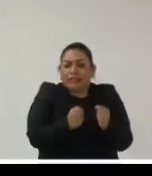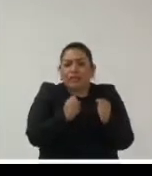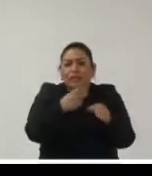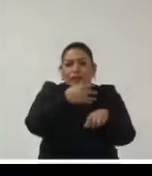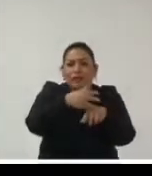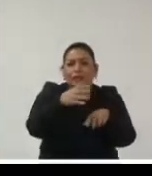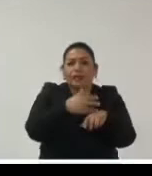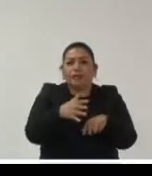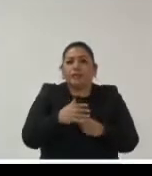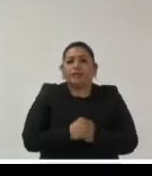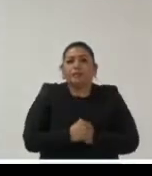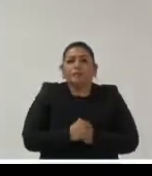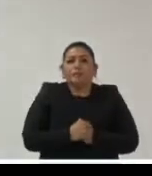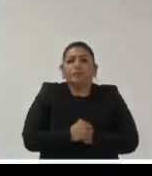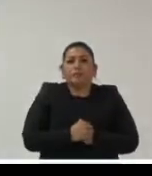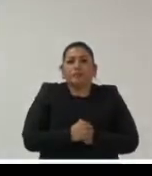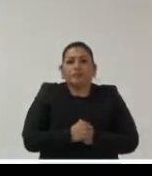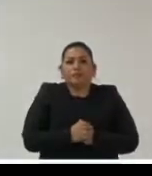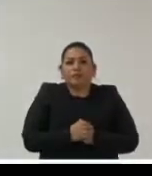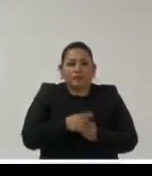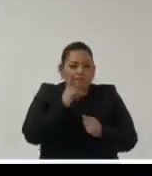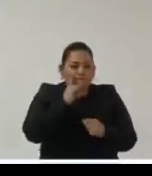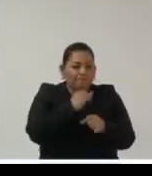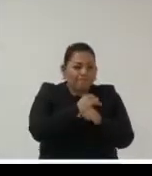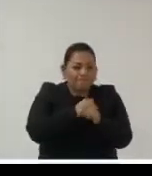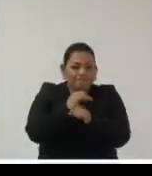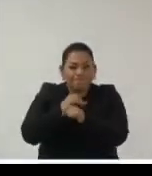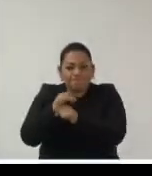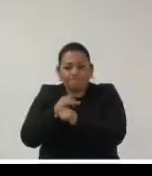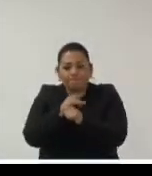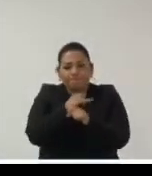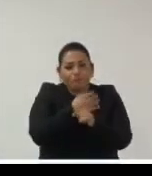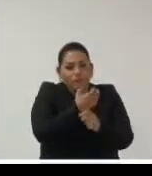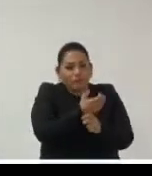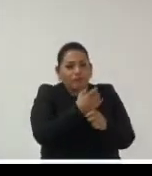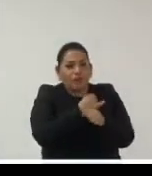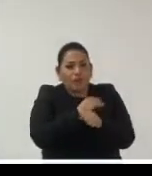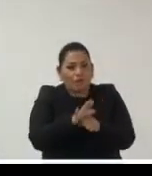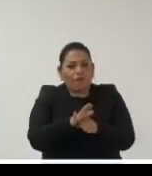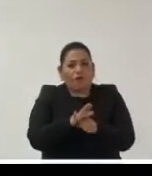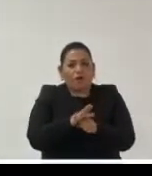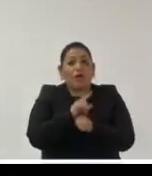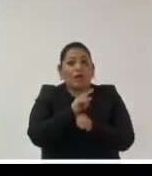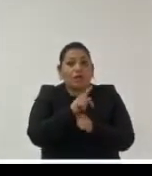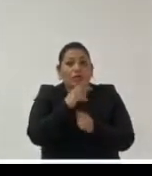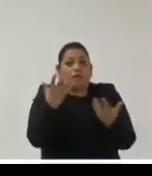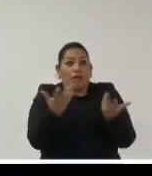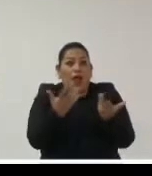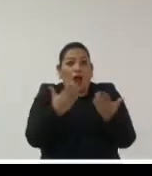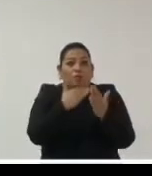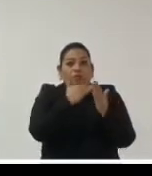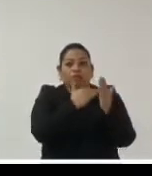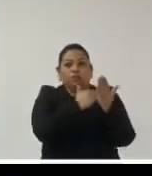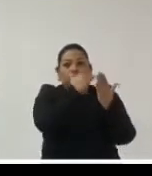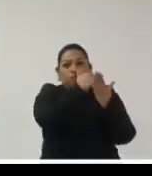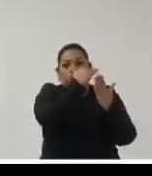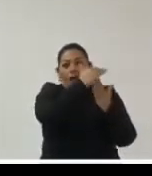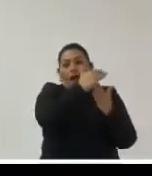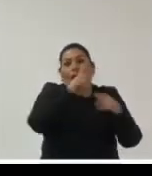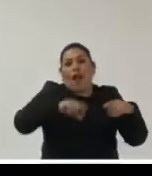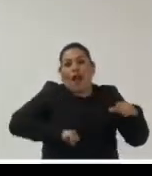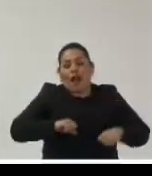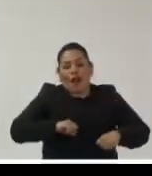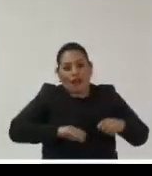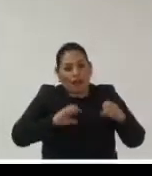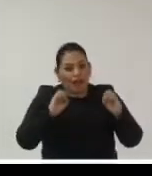podemos hacerle un rastreo de lo que ha pasado con esa información de lo que se ha hecho con ellos en la etapa activa y de si